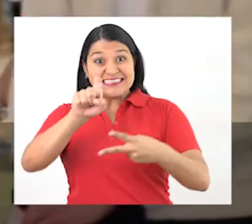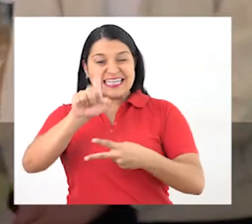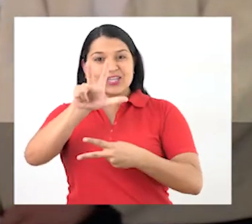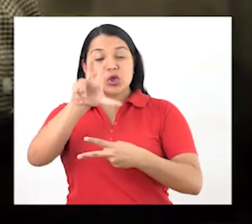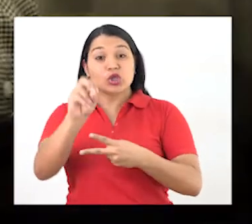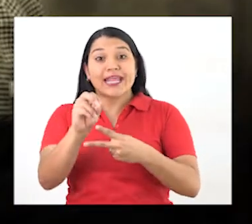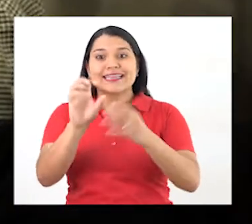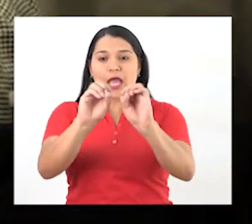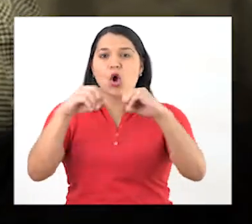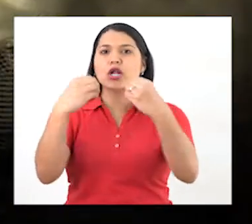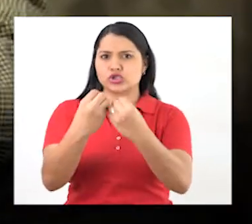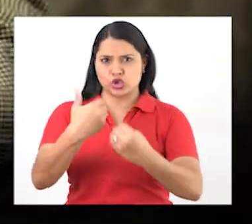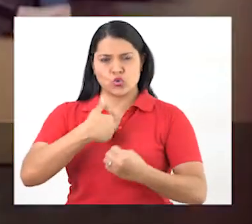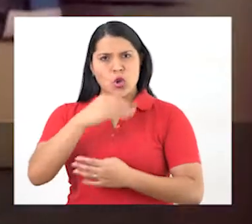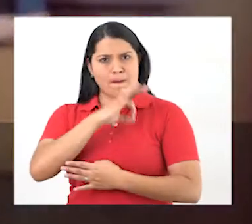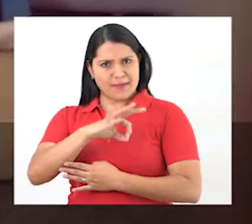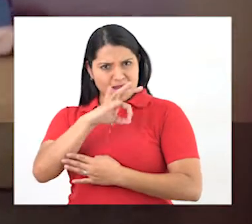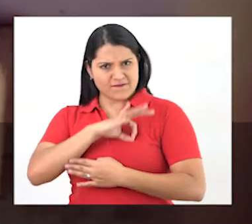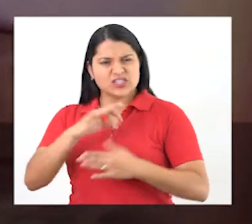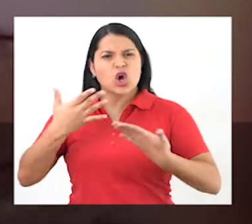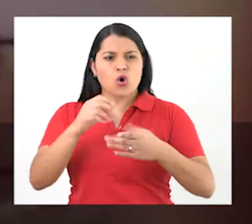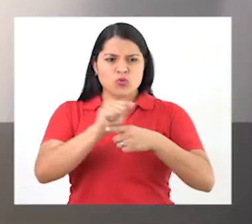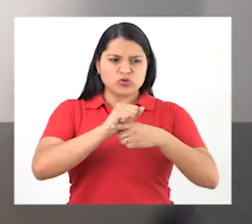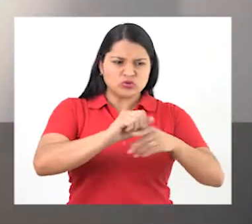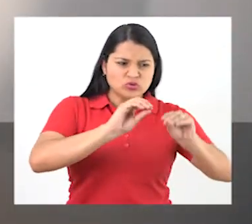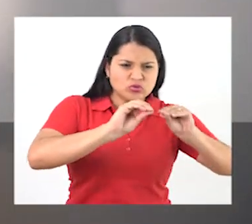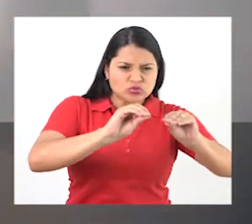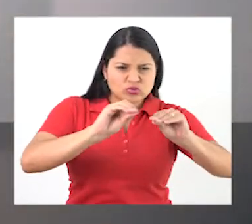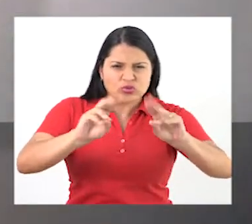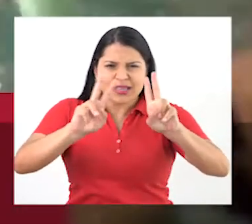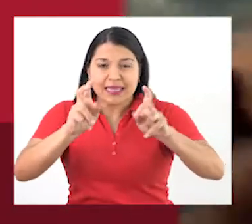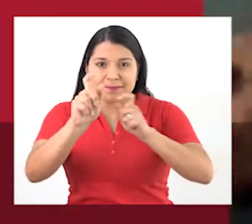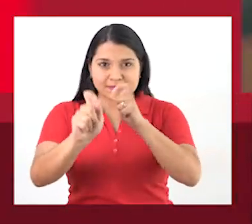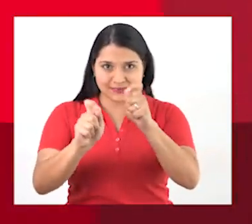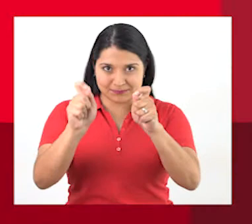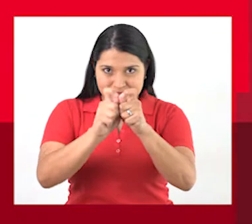organizaciones beneficiadas con capacitaciones específicas.